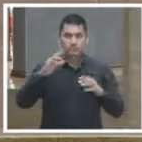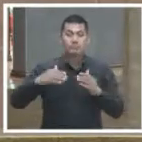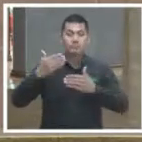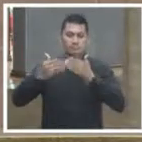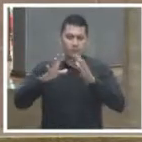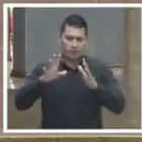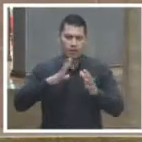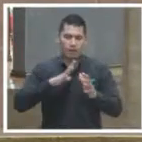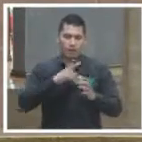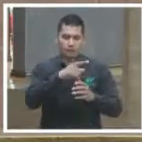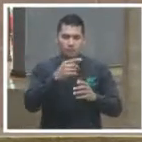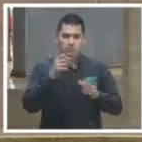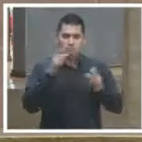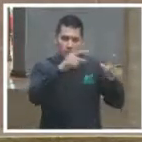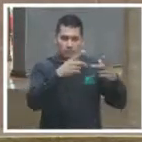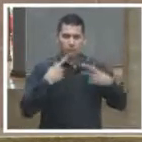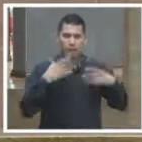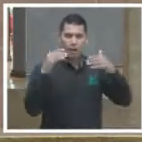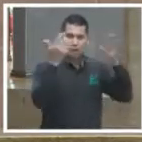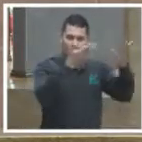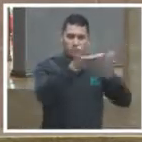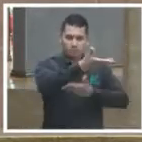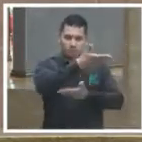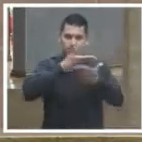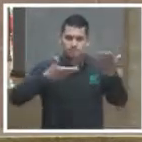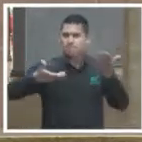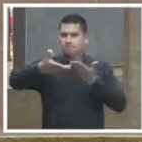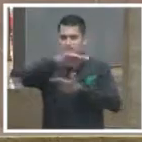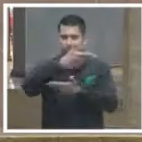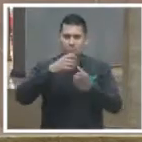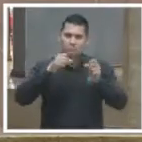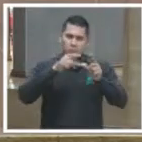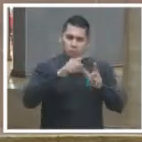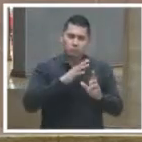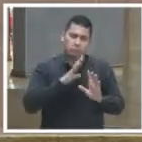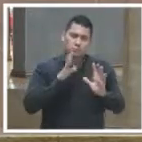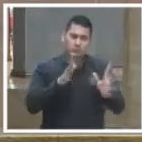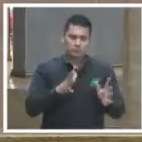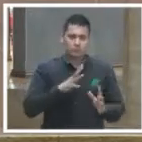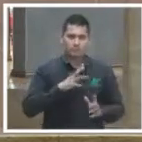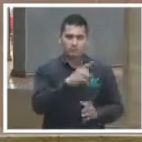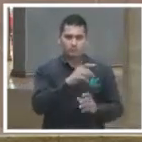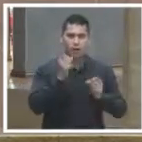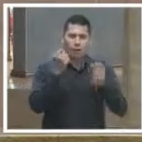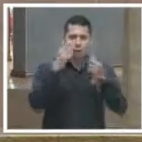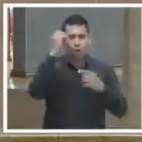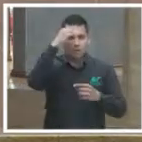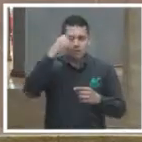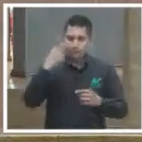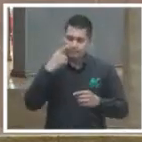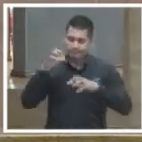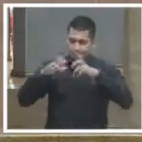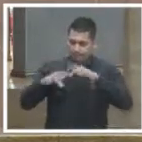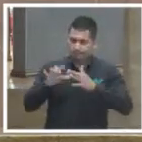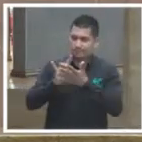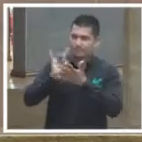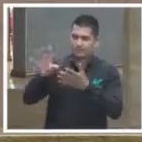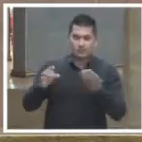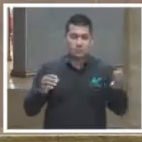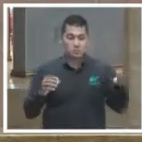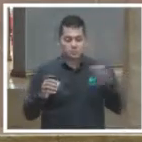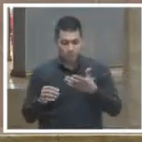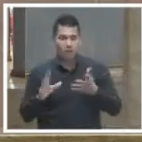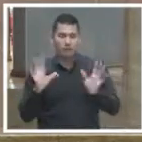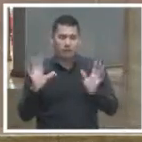hay una interacción de parte del público en la que hacen algunos comentarios inclusive